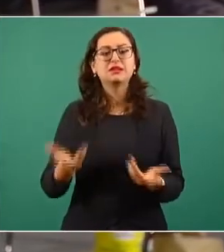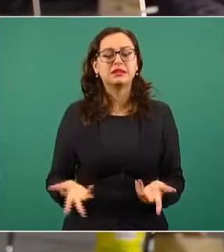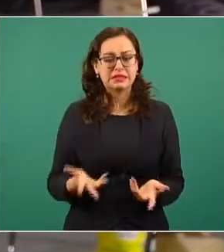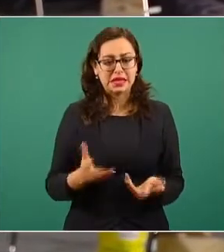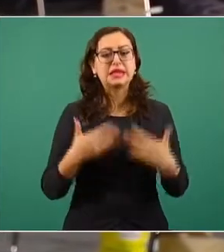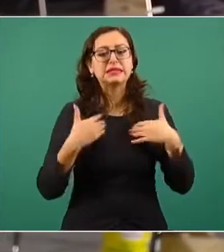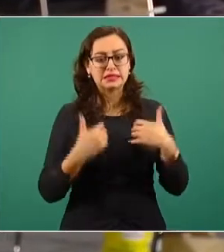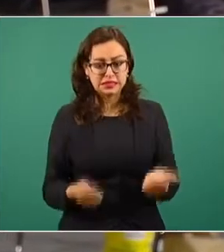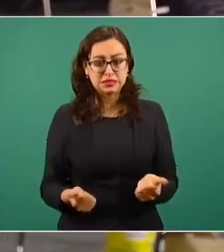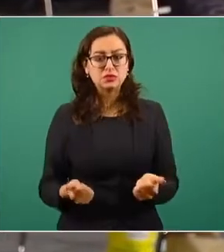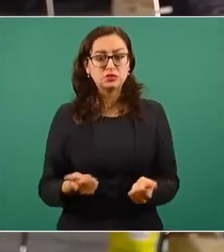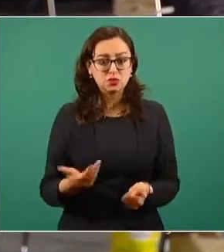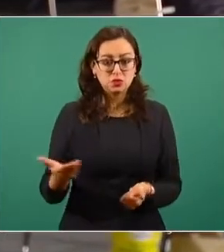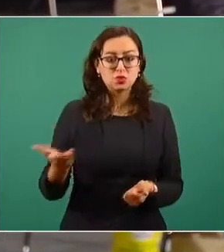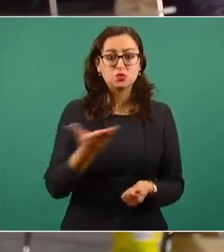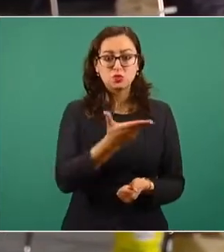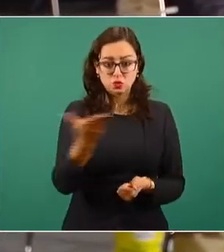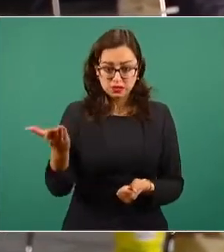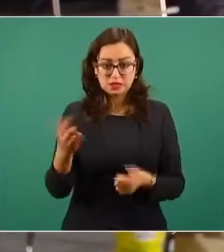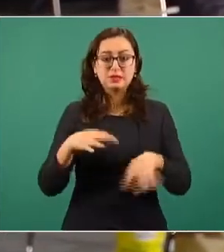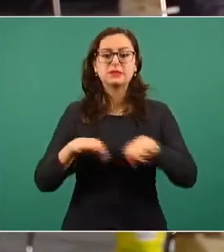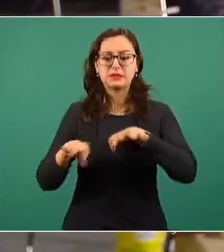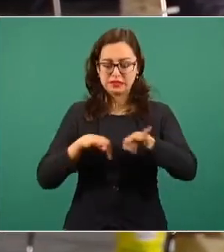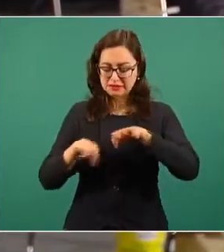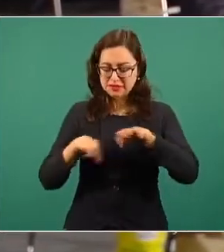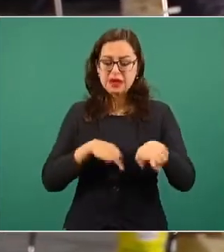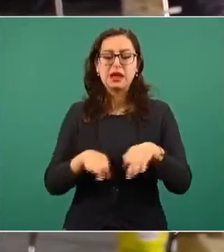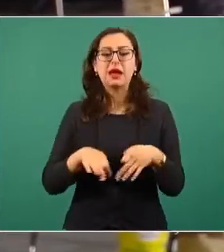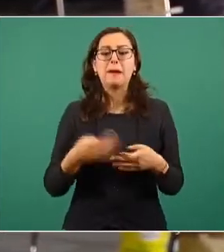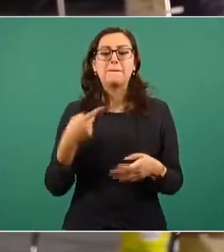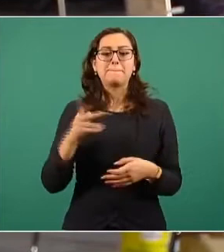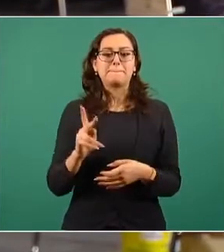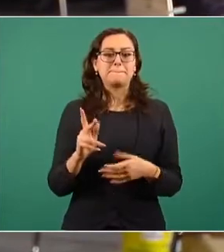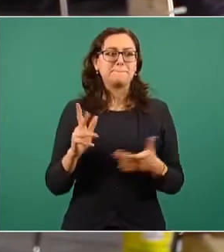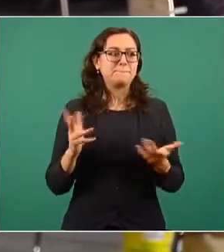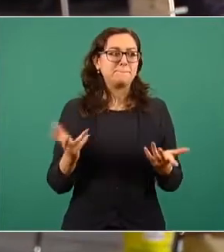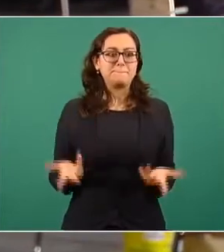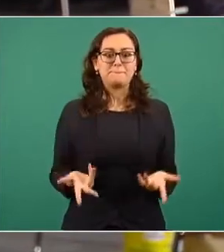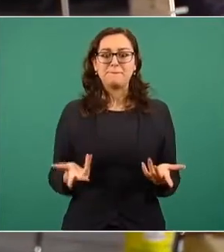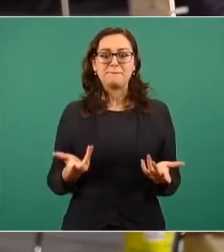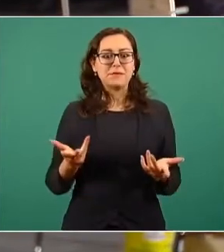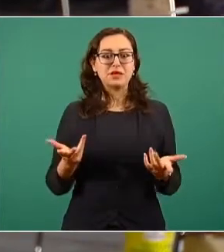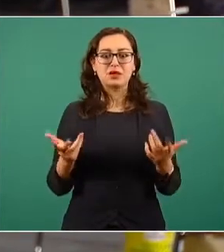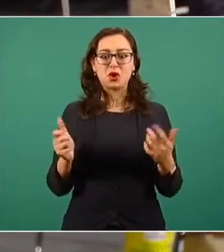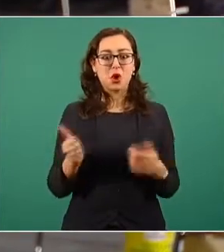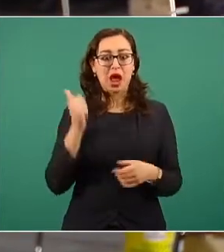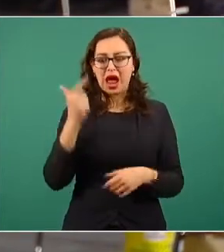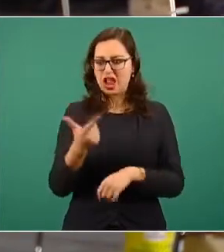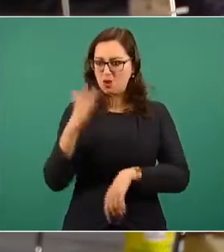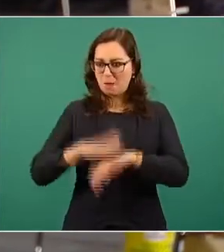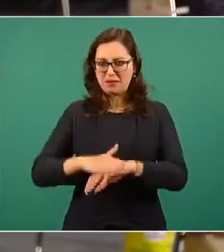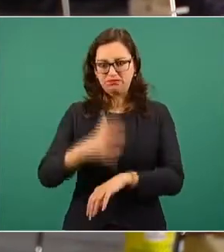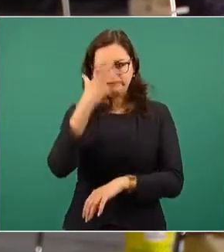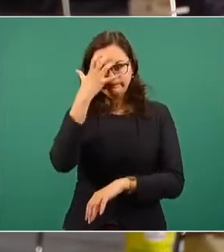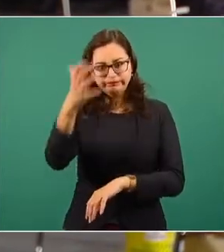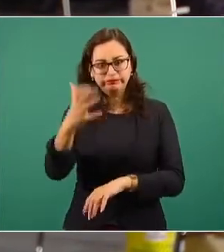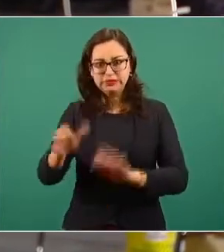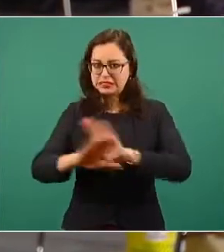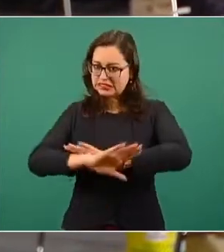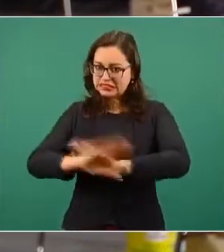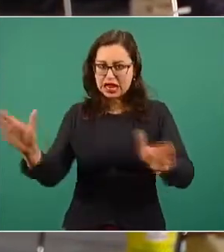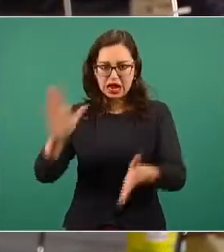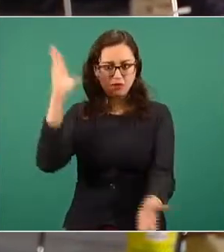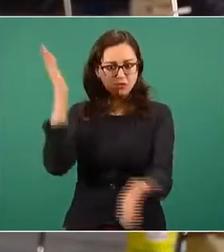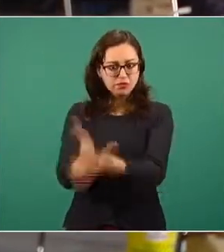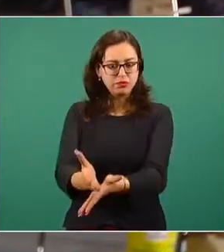trabajando en esto. Ojalá pueda de alguna manera inmediata, puntual, atender este